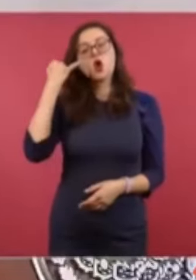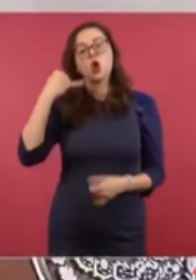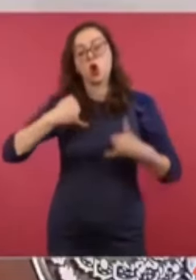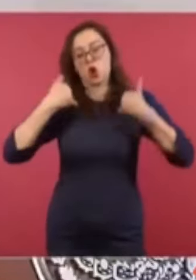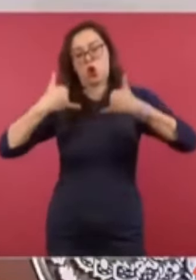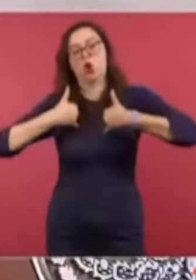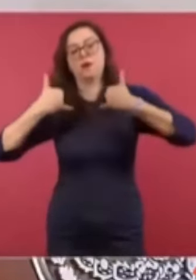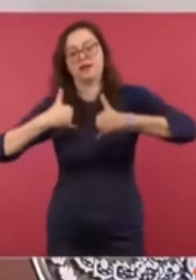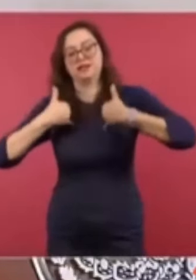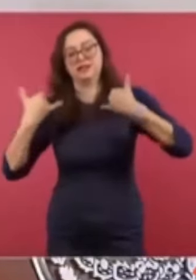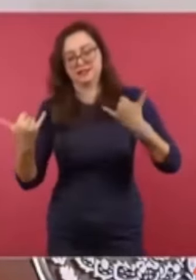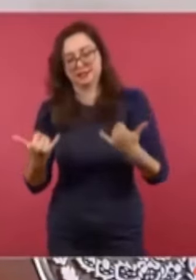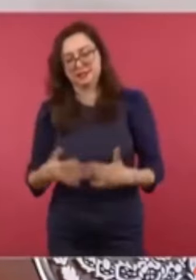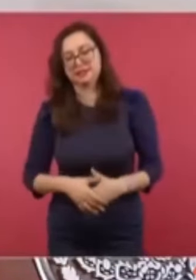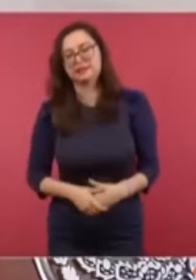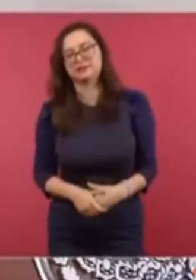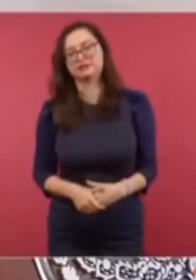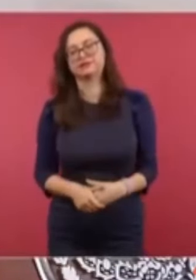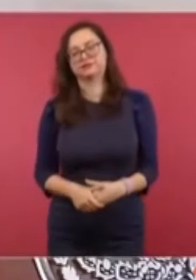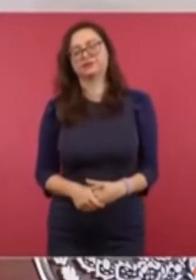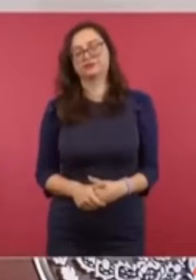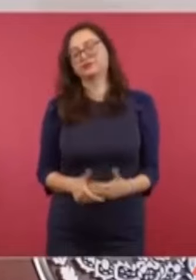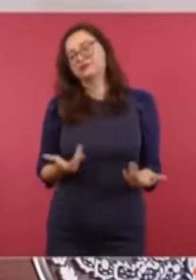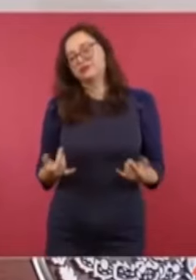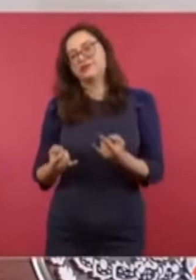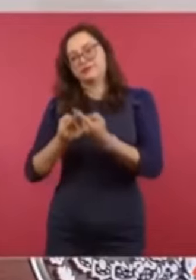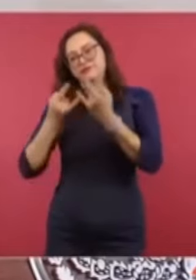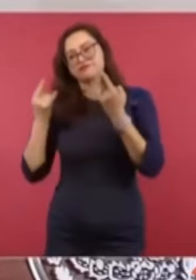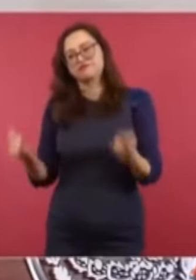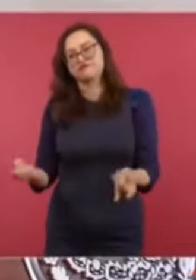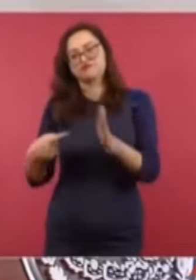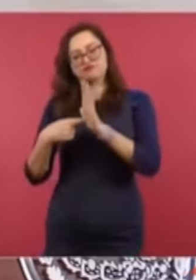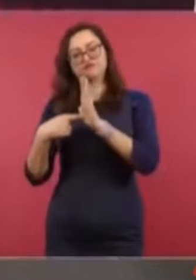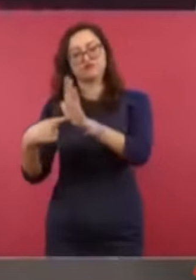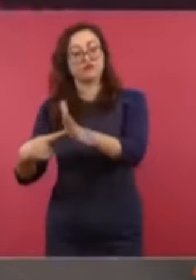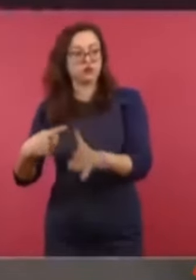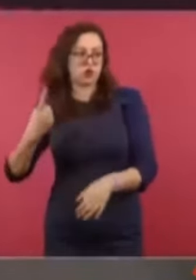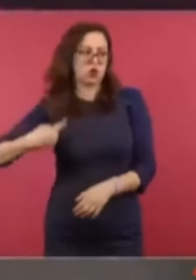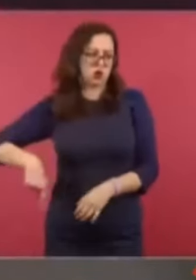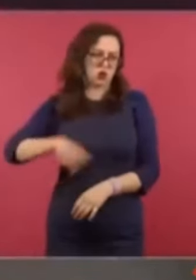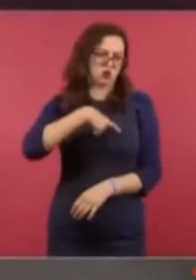ya los mayores lo sabemos,